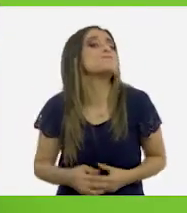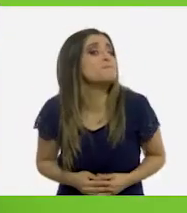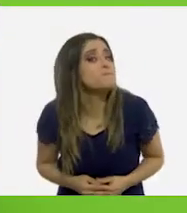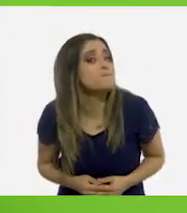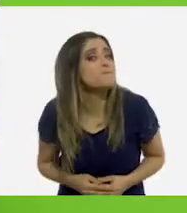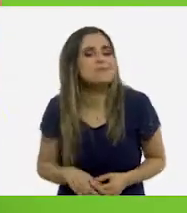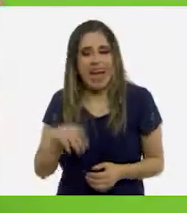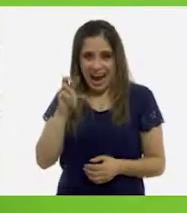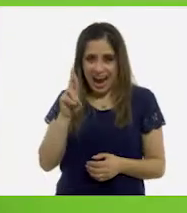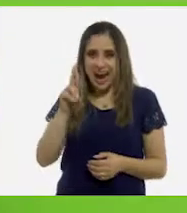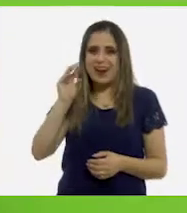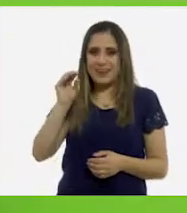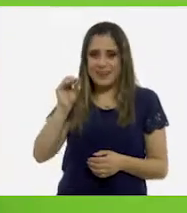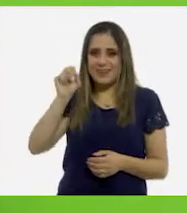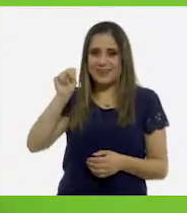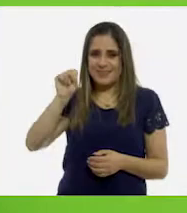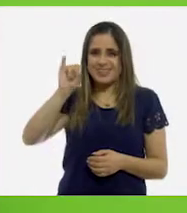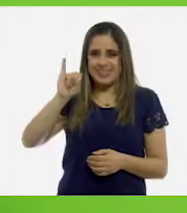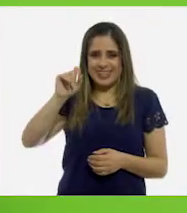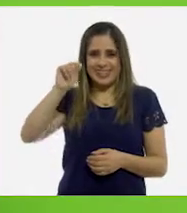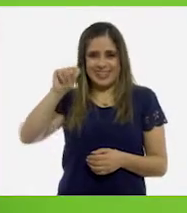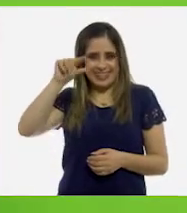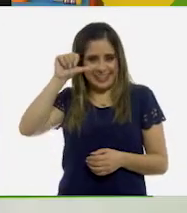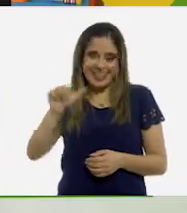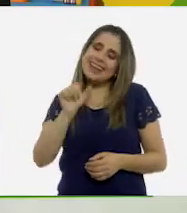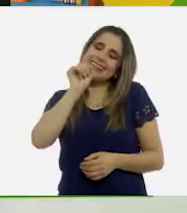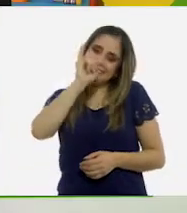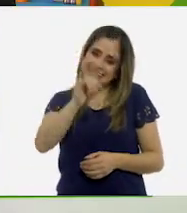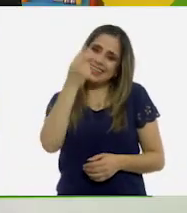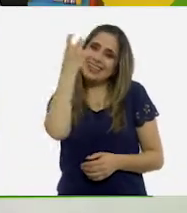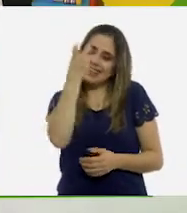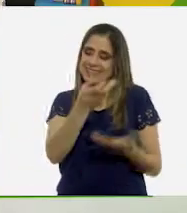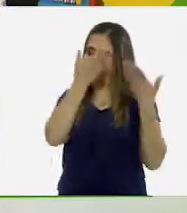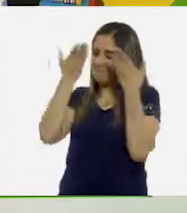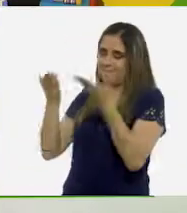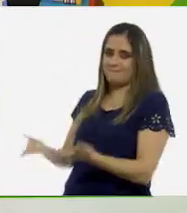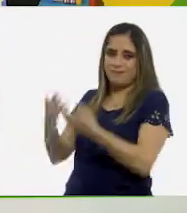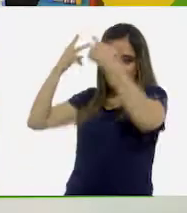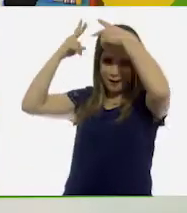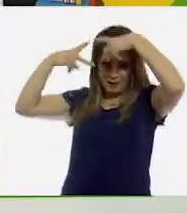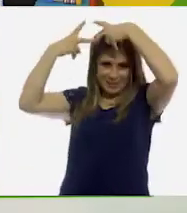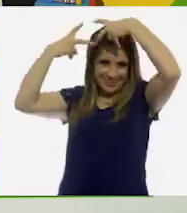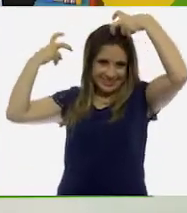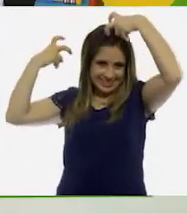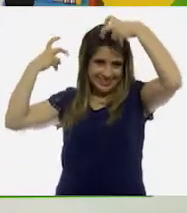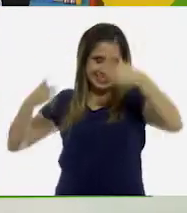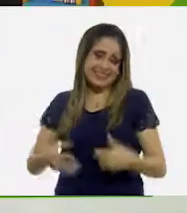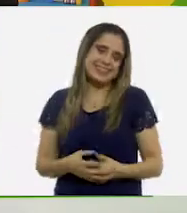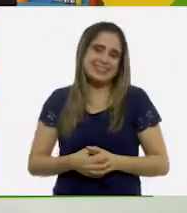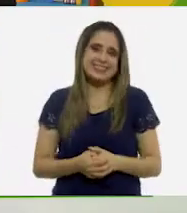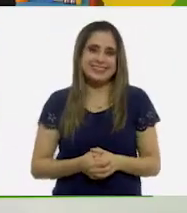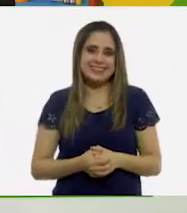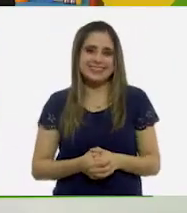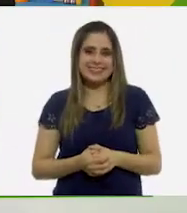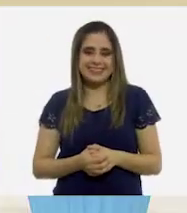¡Rosita! ¡Claro! Está aquí con nosotros, ¡Rosita! ¡Hola!